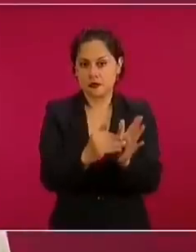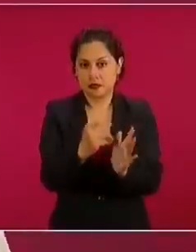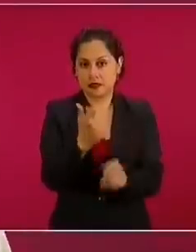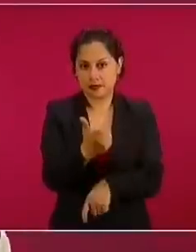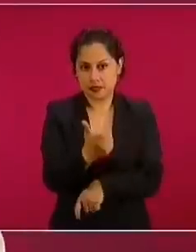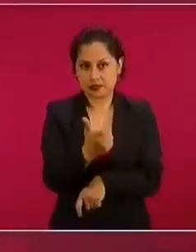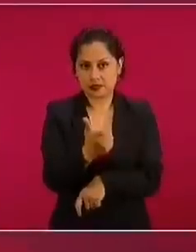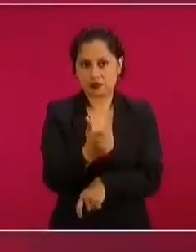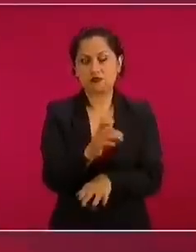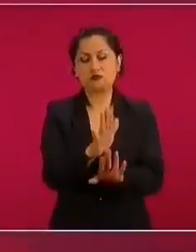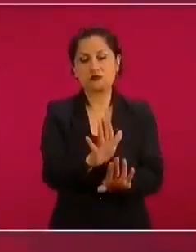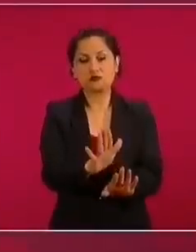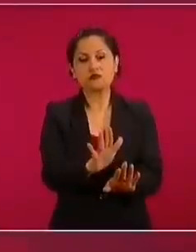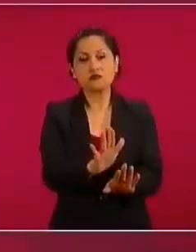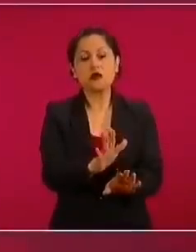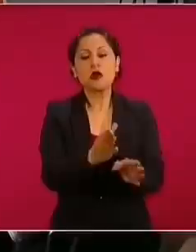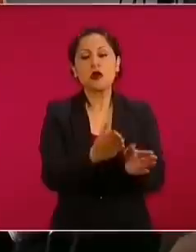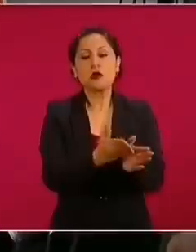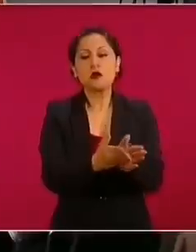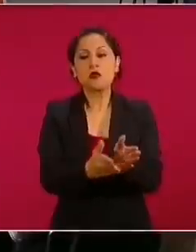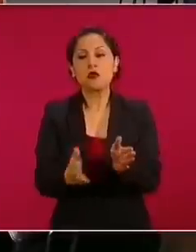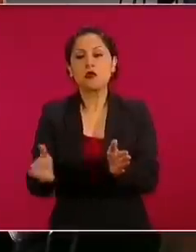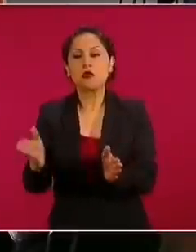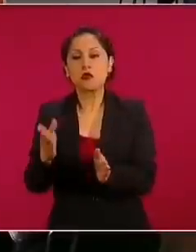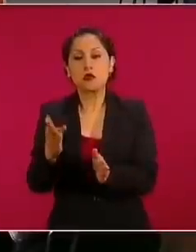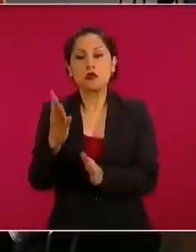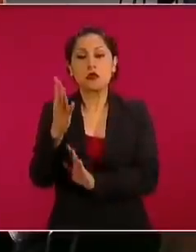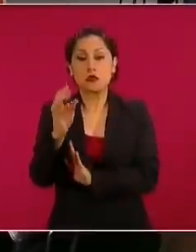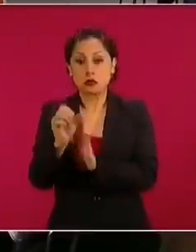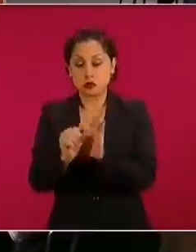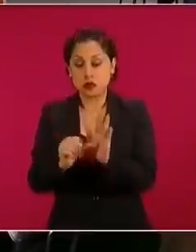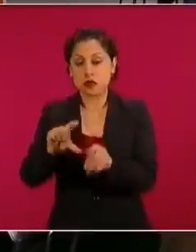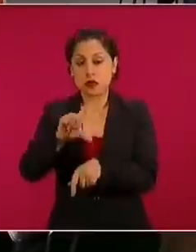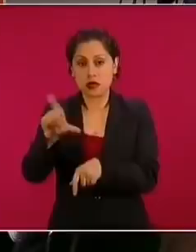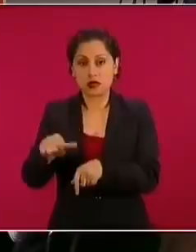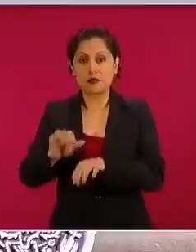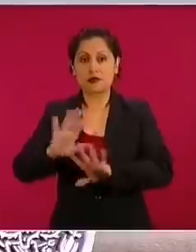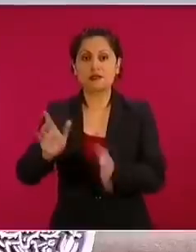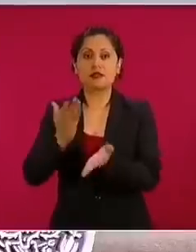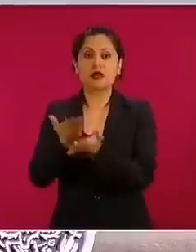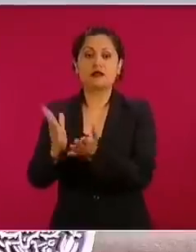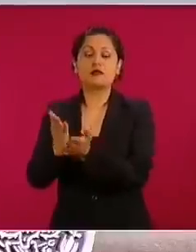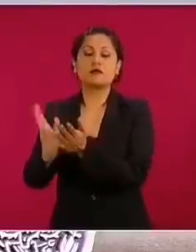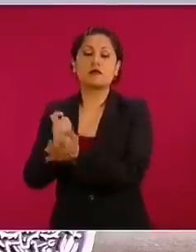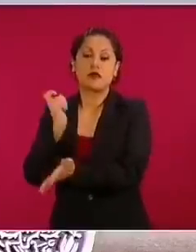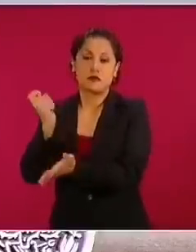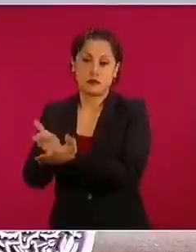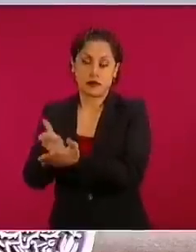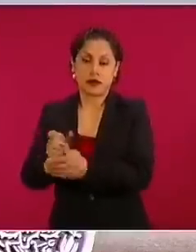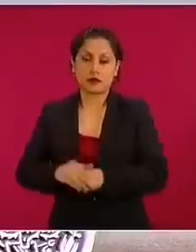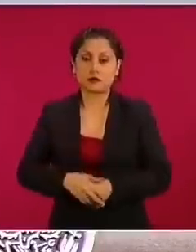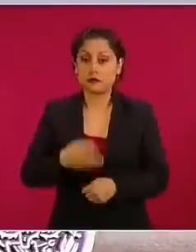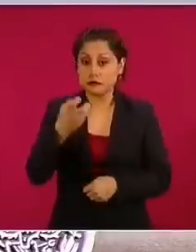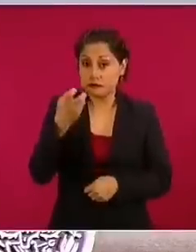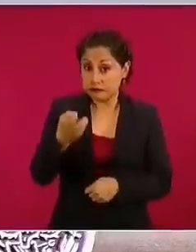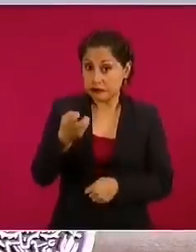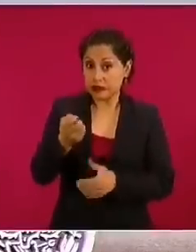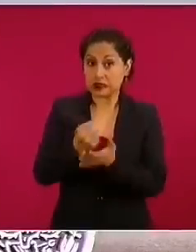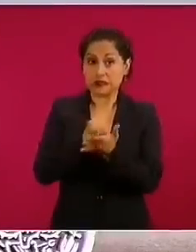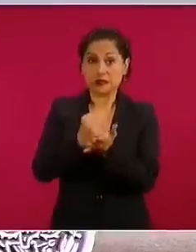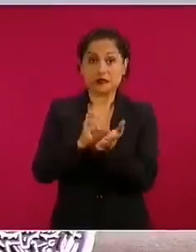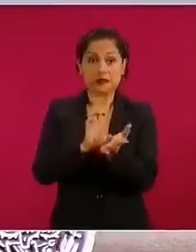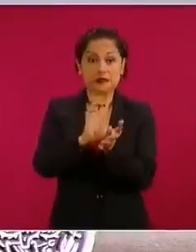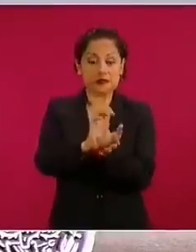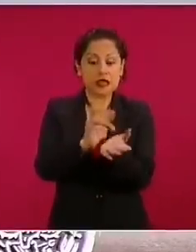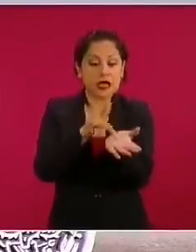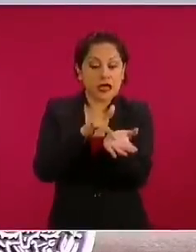mes. Eso facilita mucho que ese apoyo vaya precisamente a ampliar la capacidad